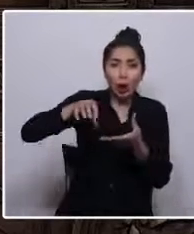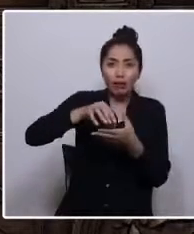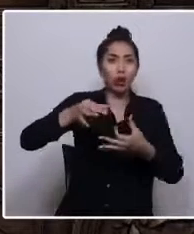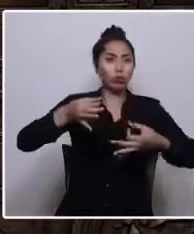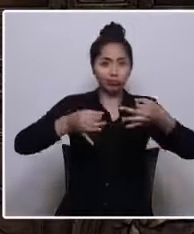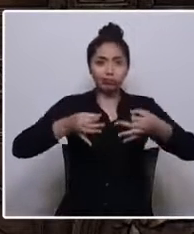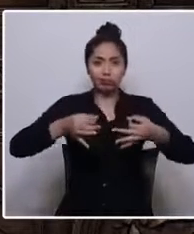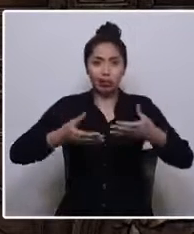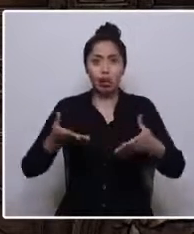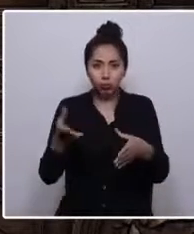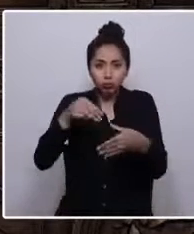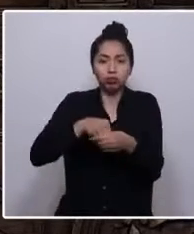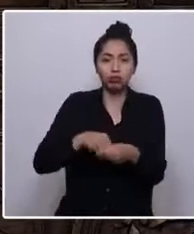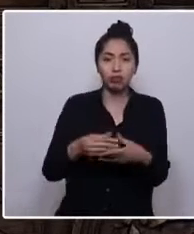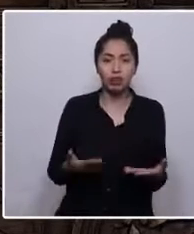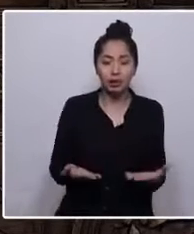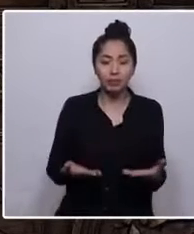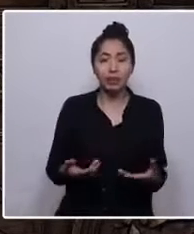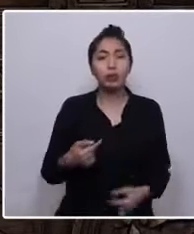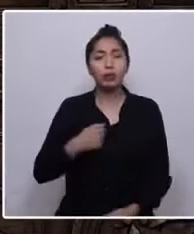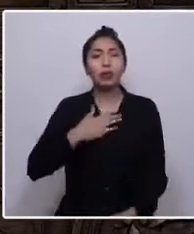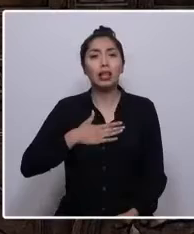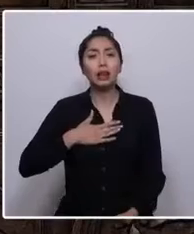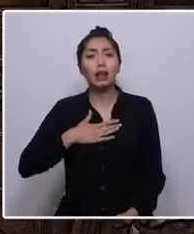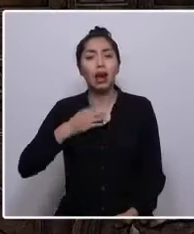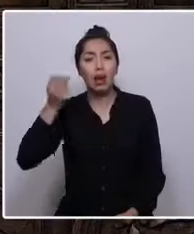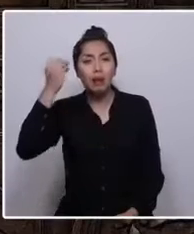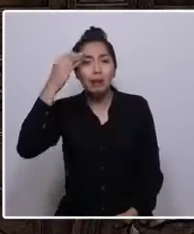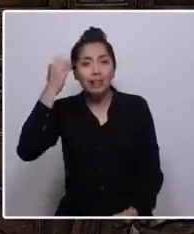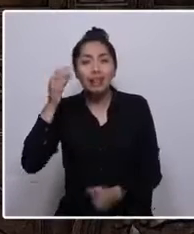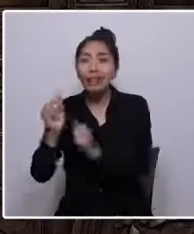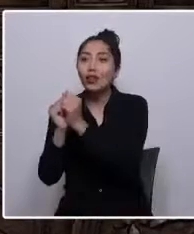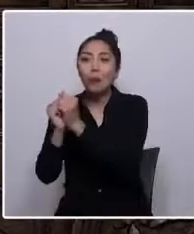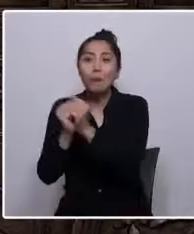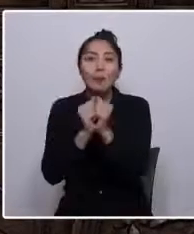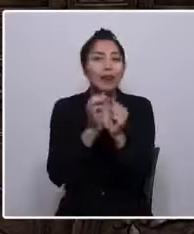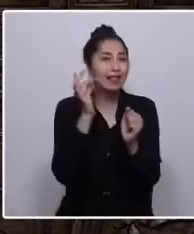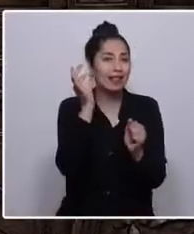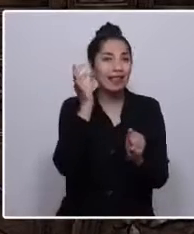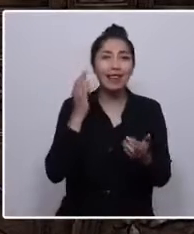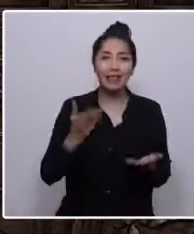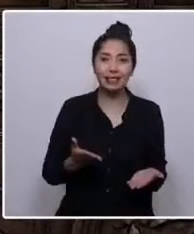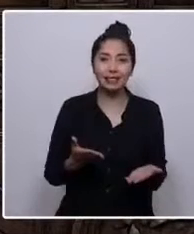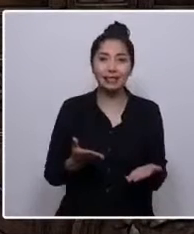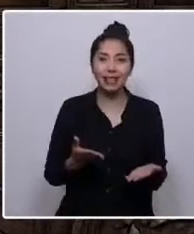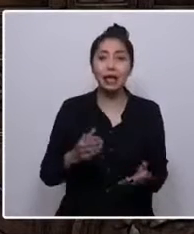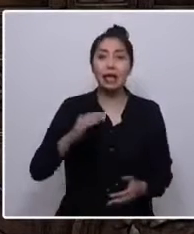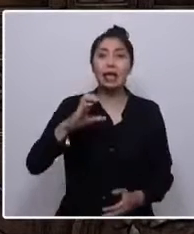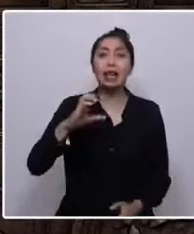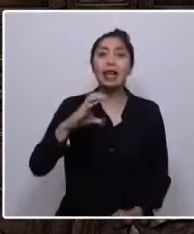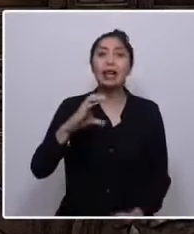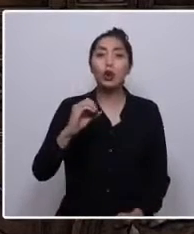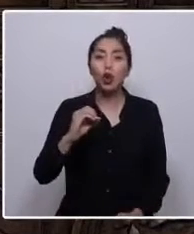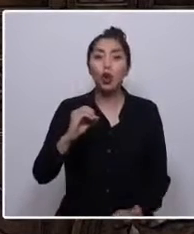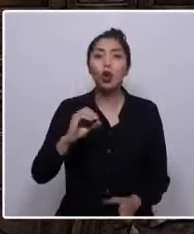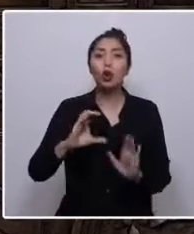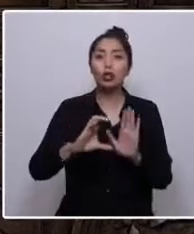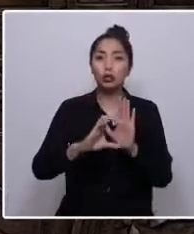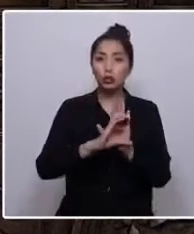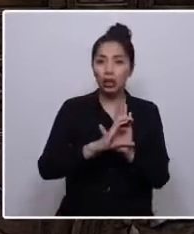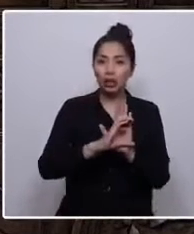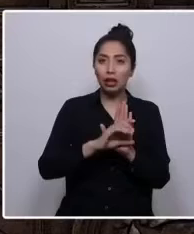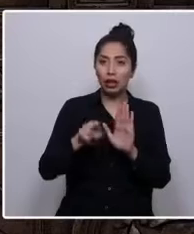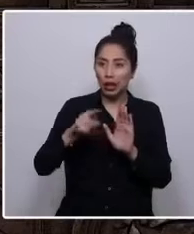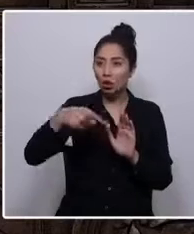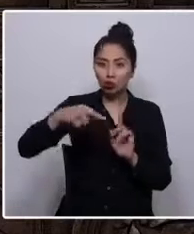mestiza? Quiero aprender de compañeras y colegas ecoconstituyentes que relevan la importancia de